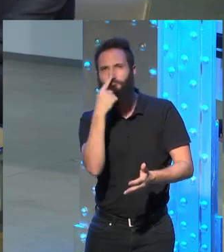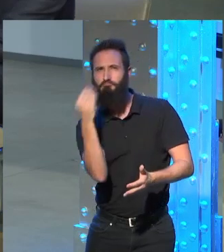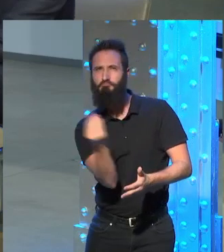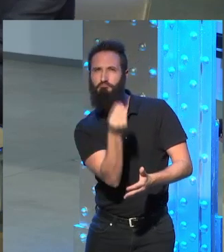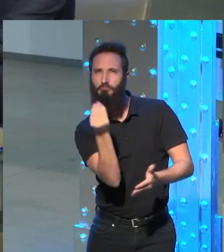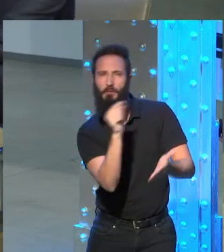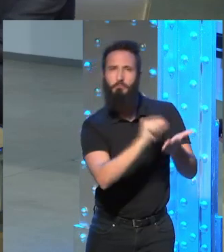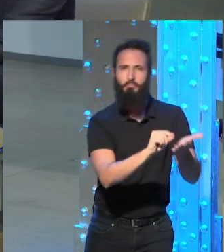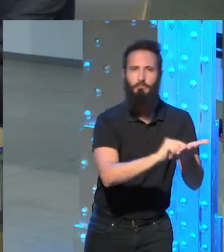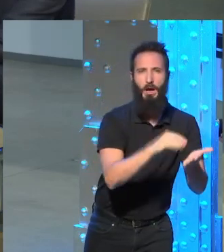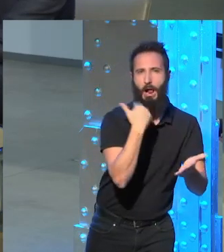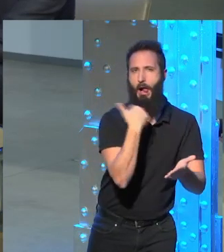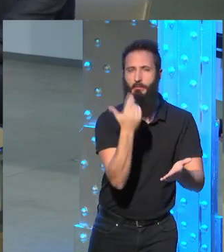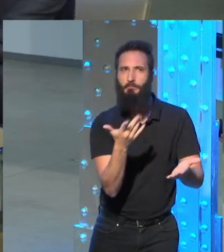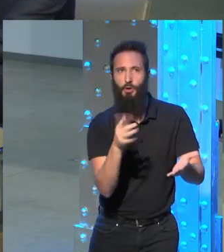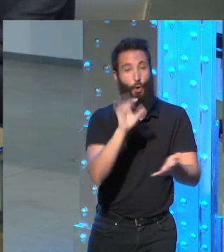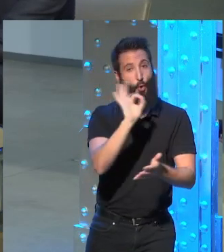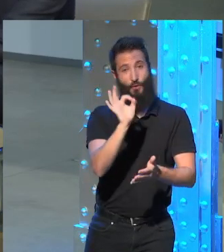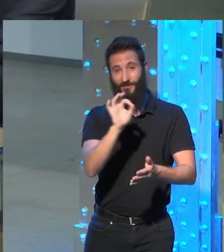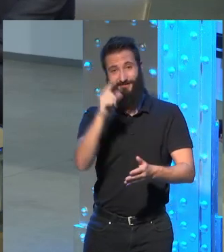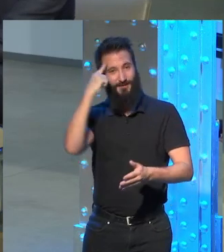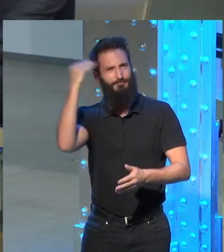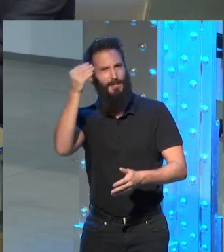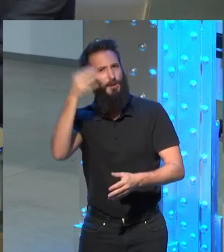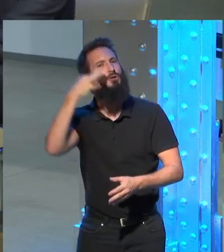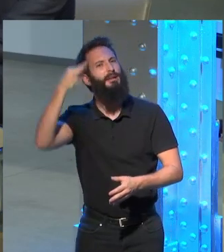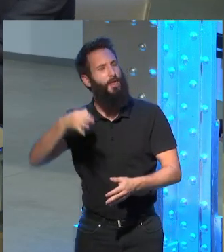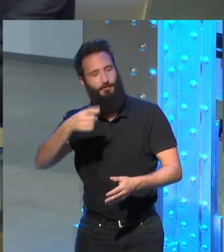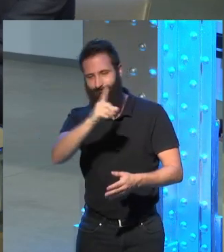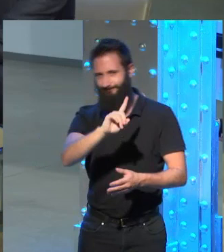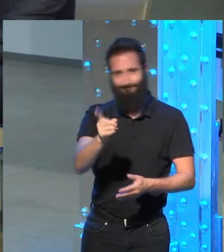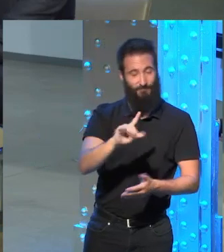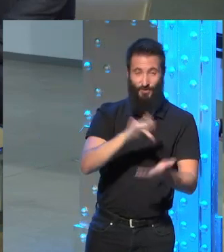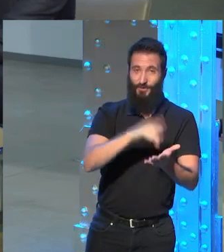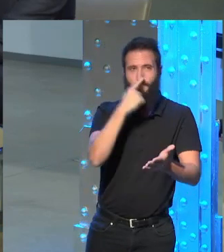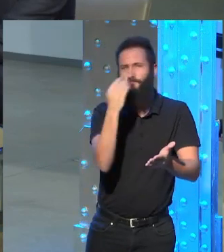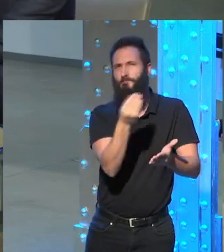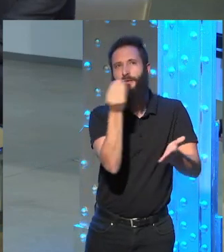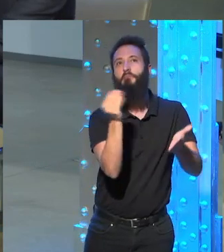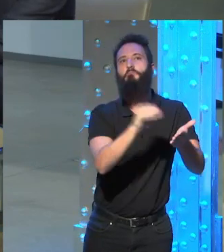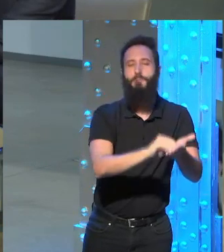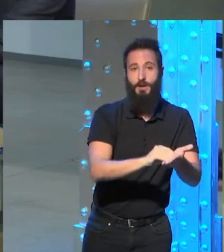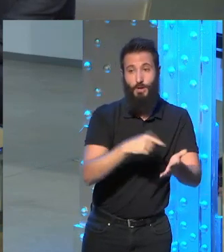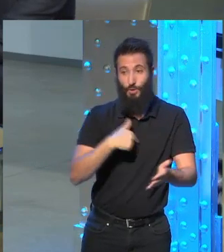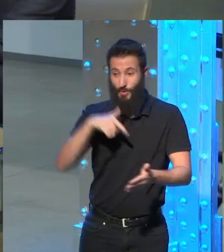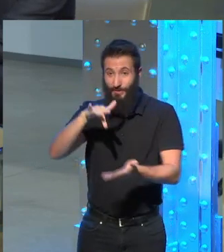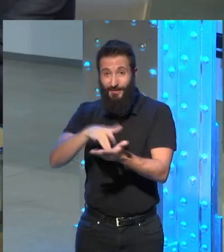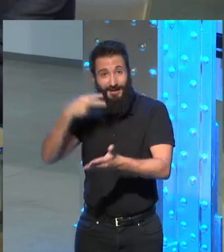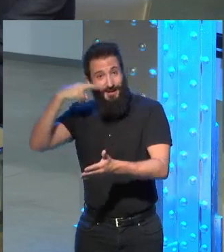por una decisión racional. Ahora, esta experiencia fue para mí excepcional la que